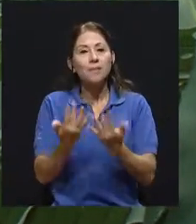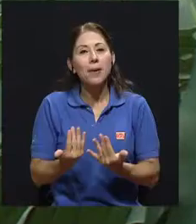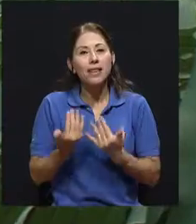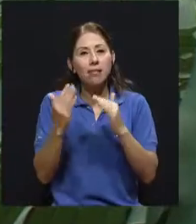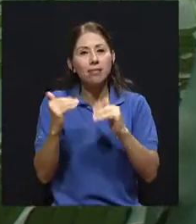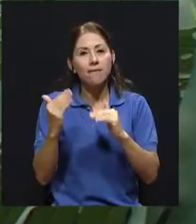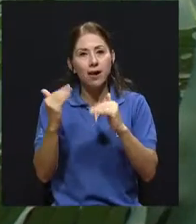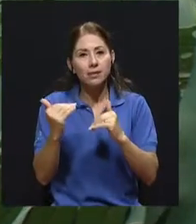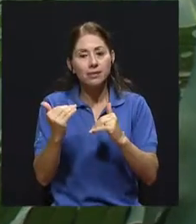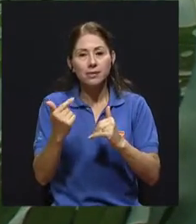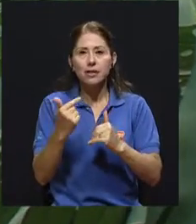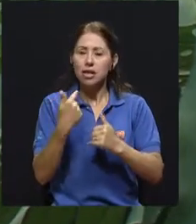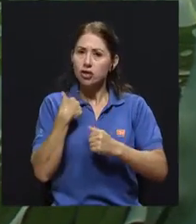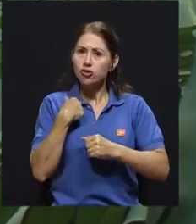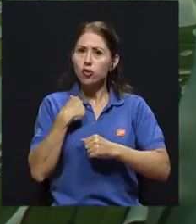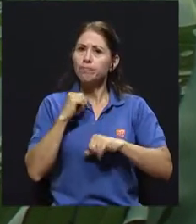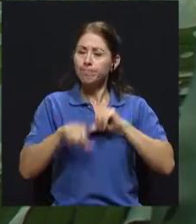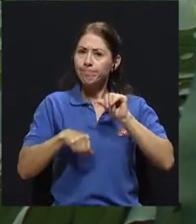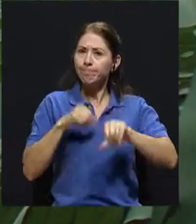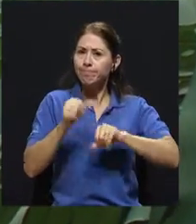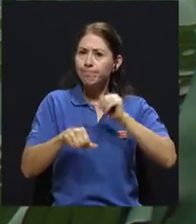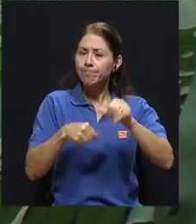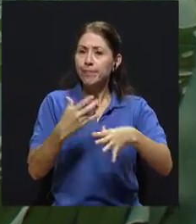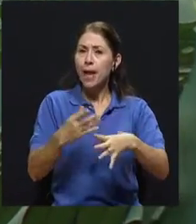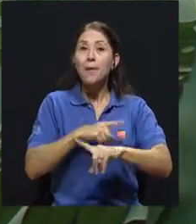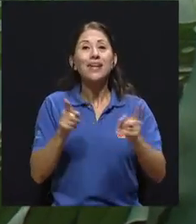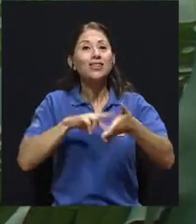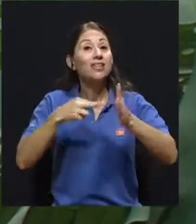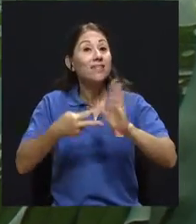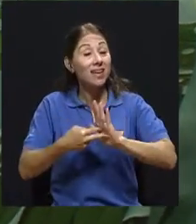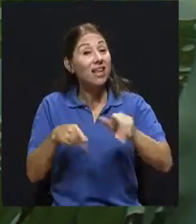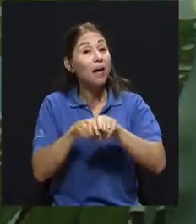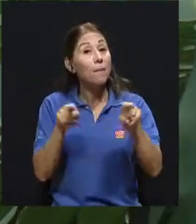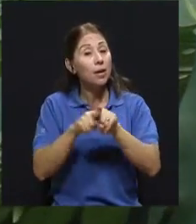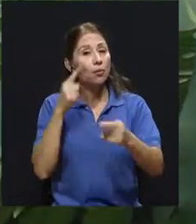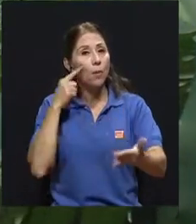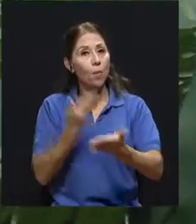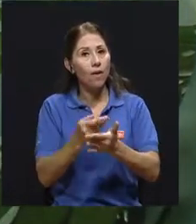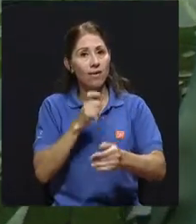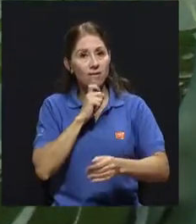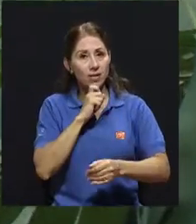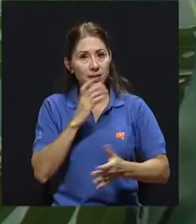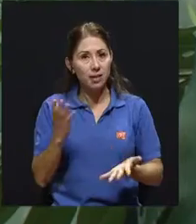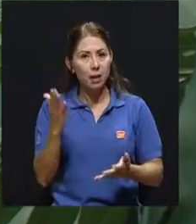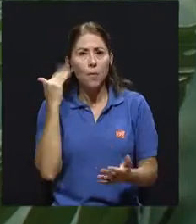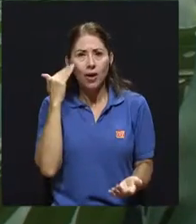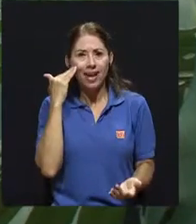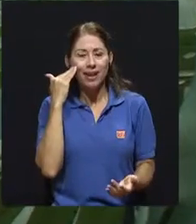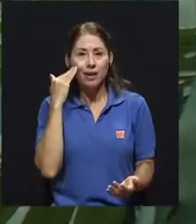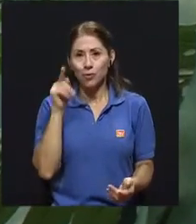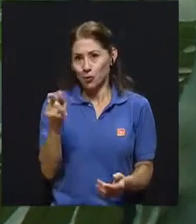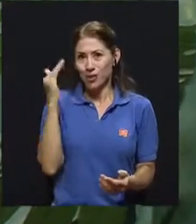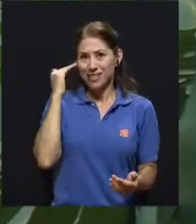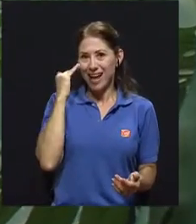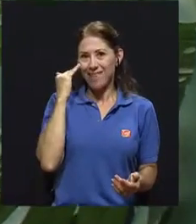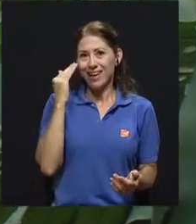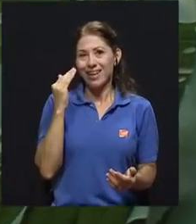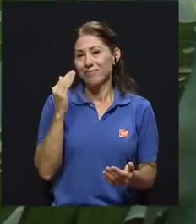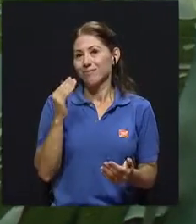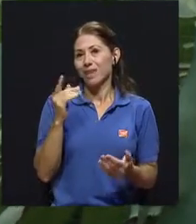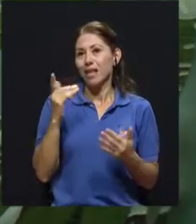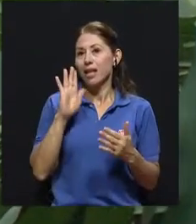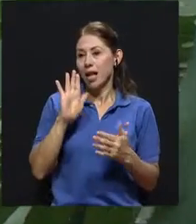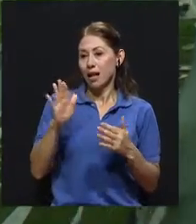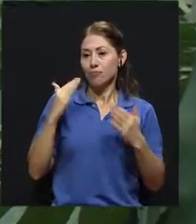Sin embargo, eso significa también enfrentar una prueba difícil, porque no todas las personas, usted bien lo sabe, por el metabolismo que tienen,